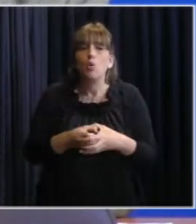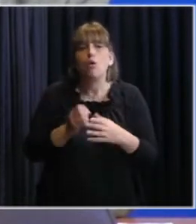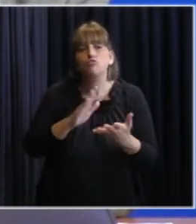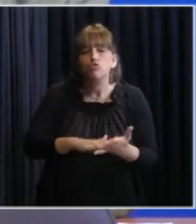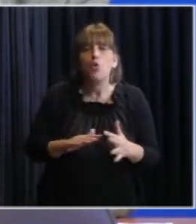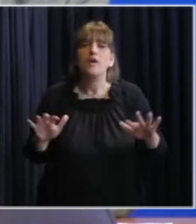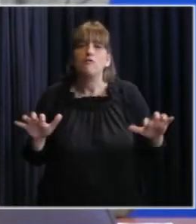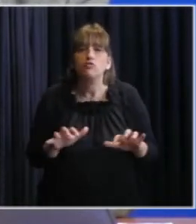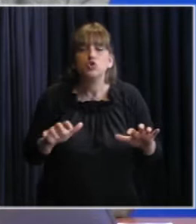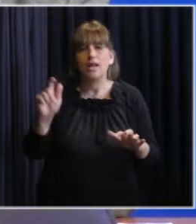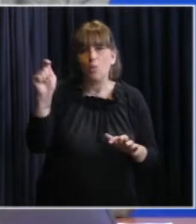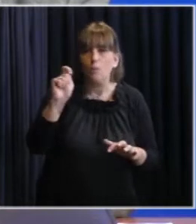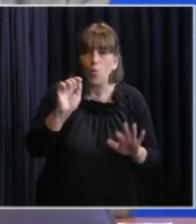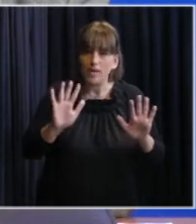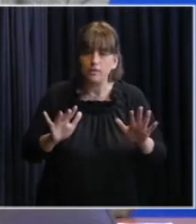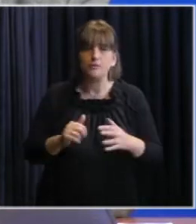de funcionarios públicos